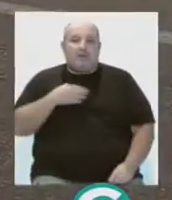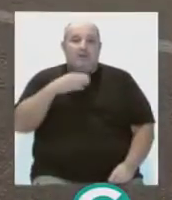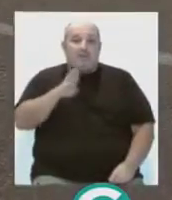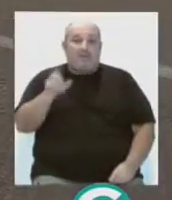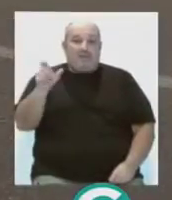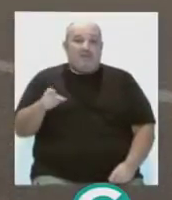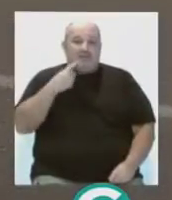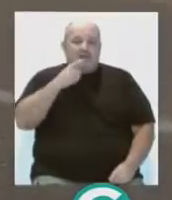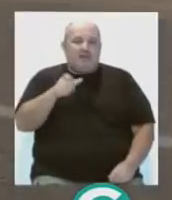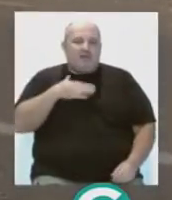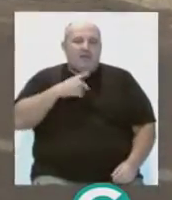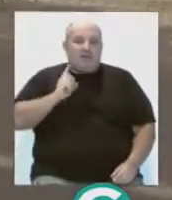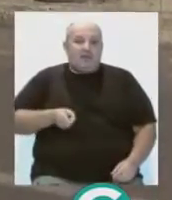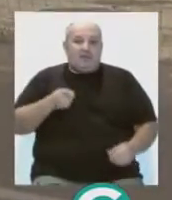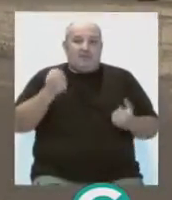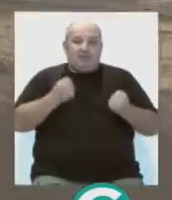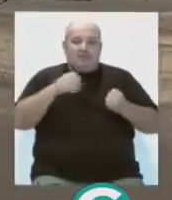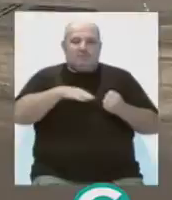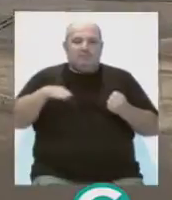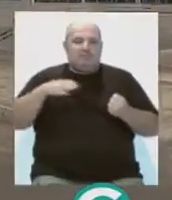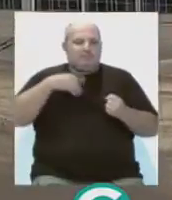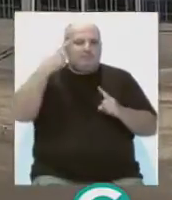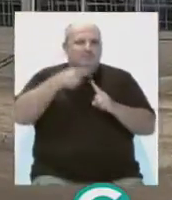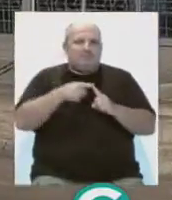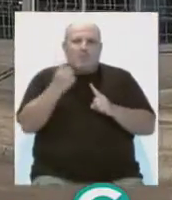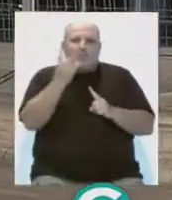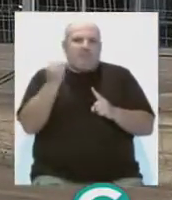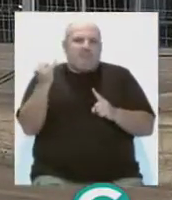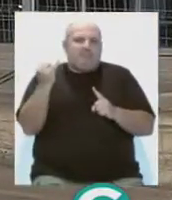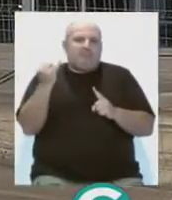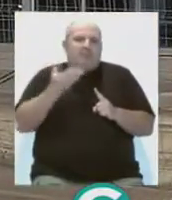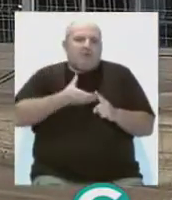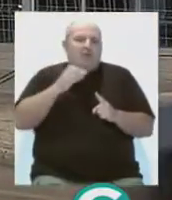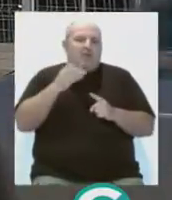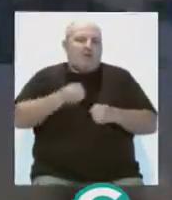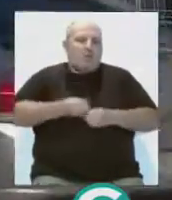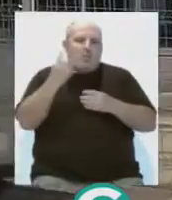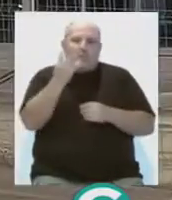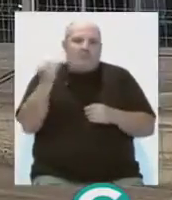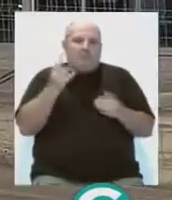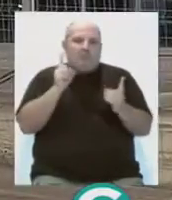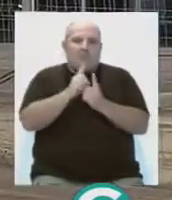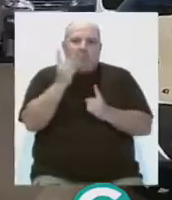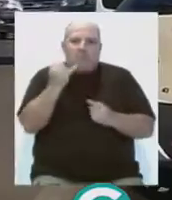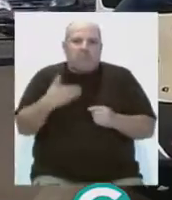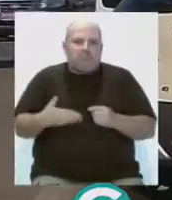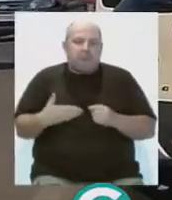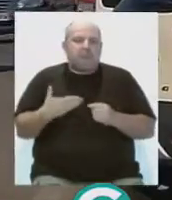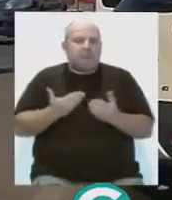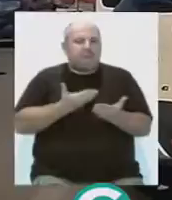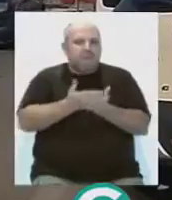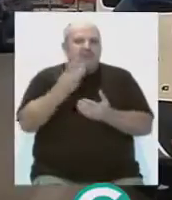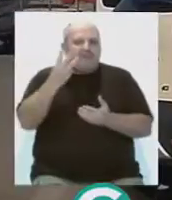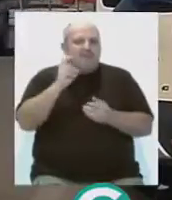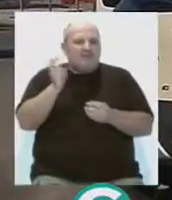asegura que los directores de los concesionarios solo pudieron reunirse una vez con el concejal de urbanismo, Martín Vila, a que plantearon